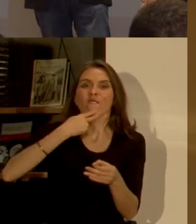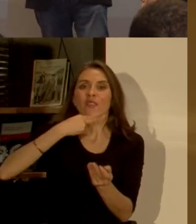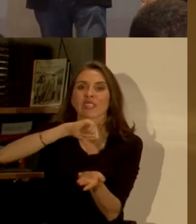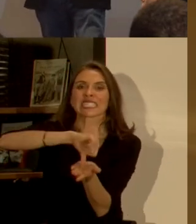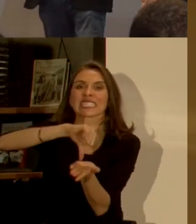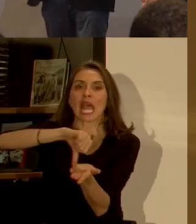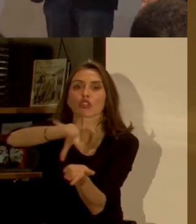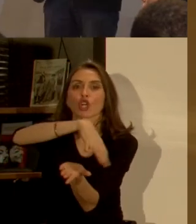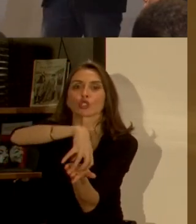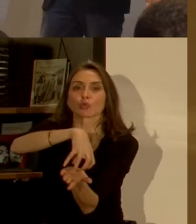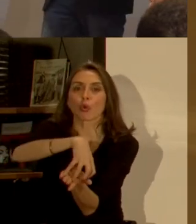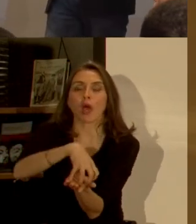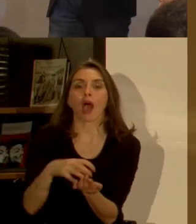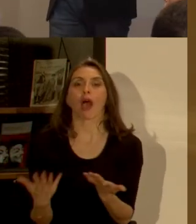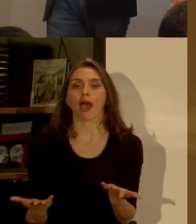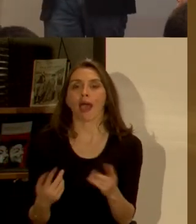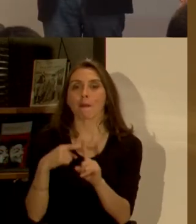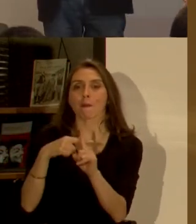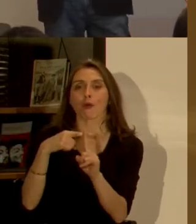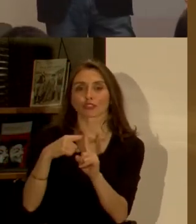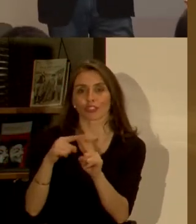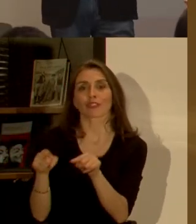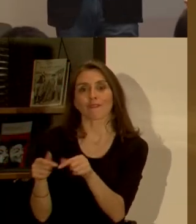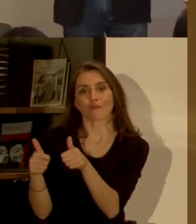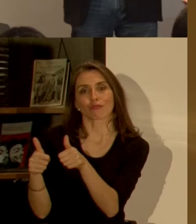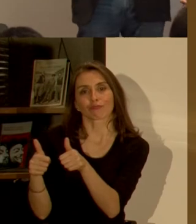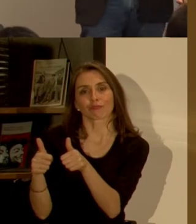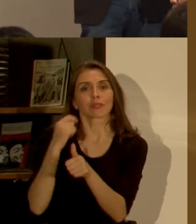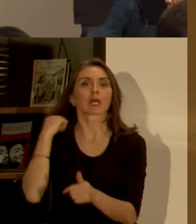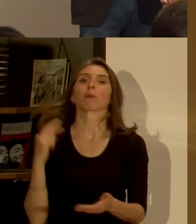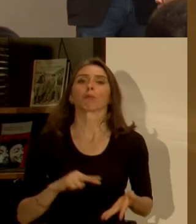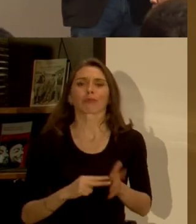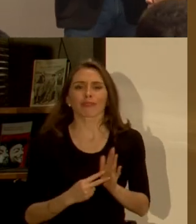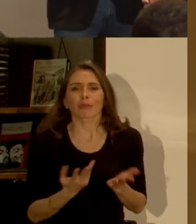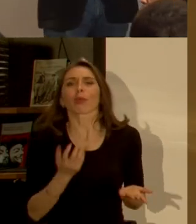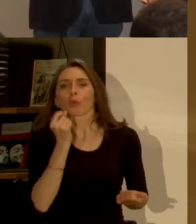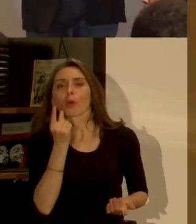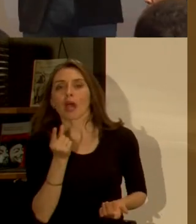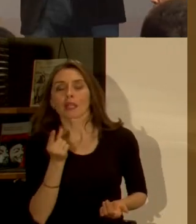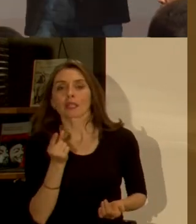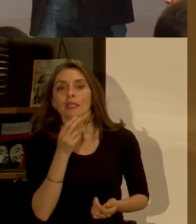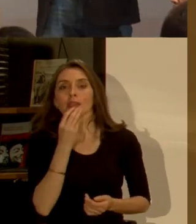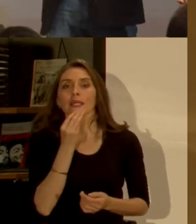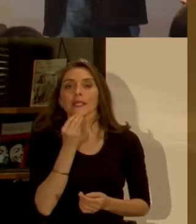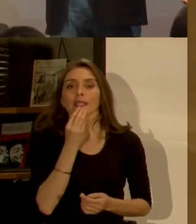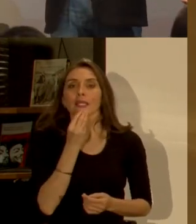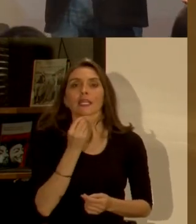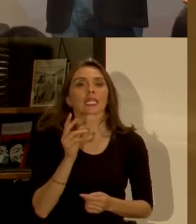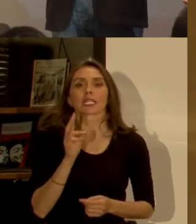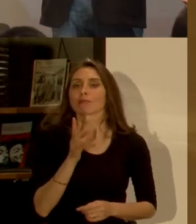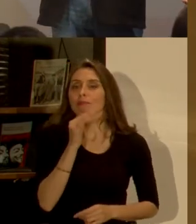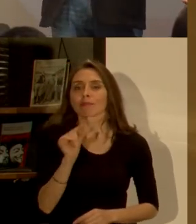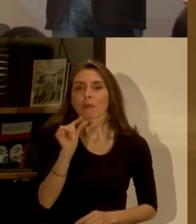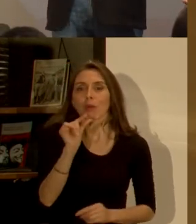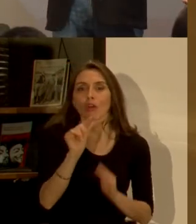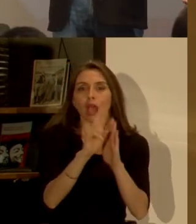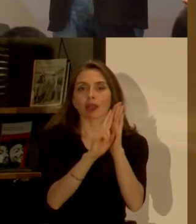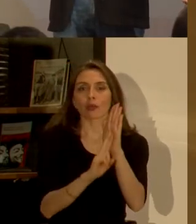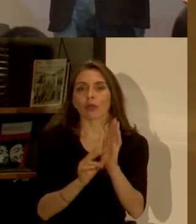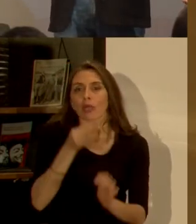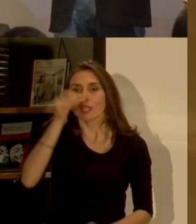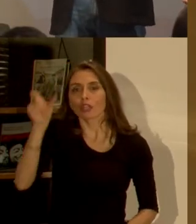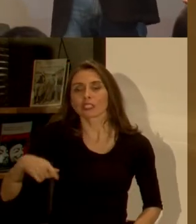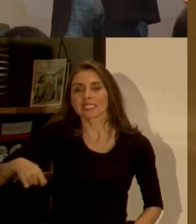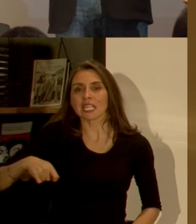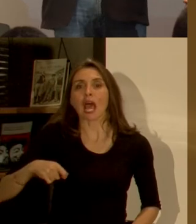y eso es la parte positiva del fenómeno ¿cuál fue el problema? es que lo hicieron con poca regulación lo que decía el senador Horvat